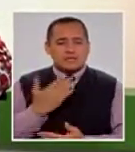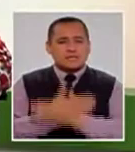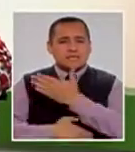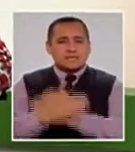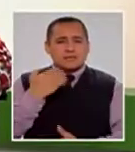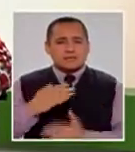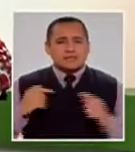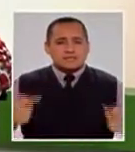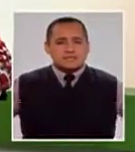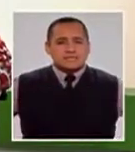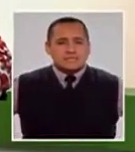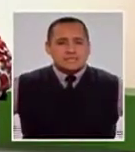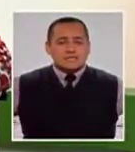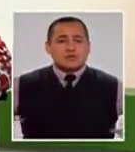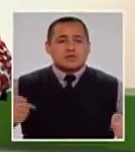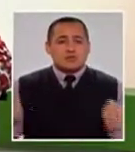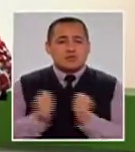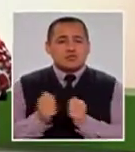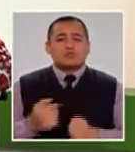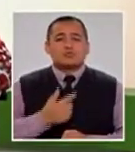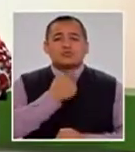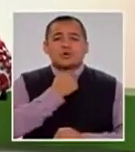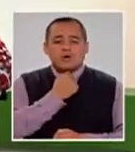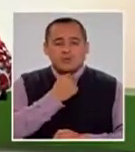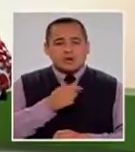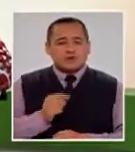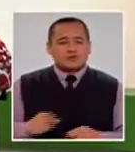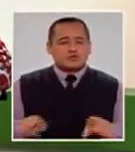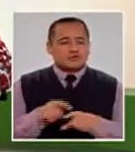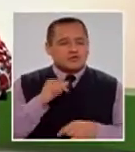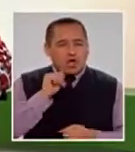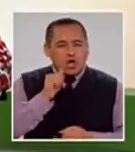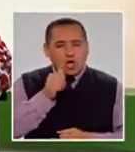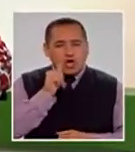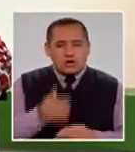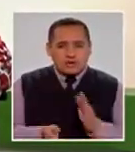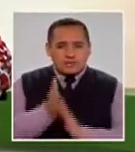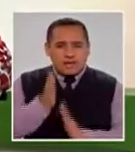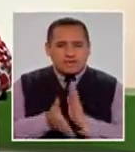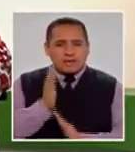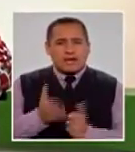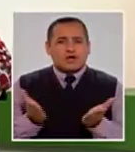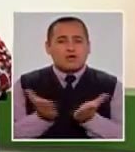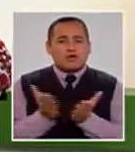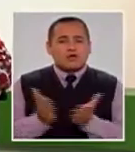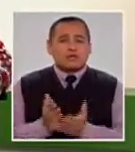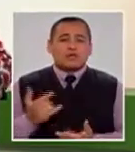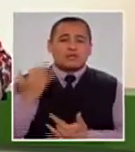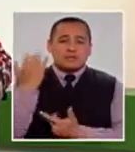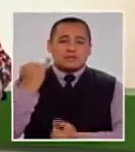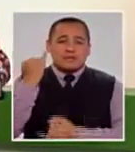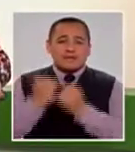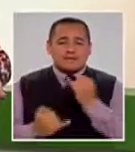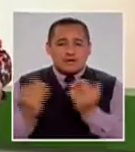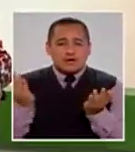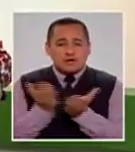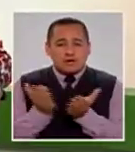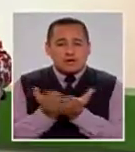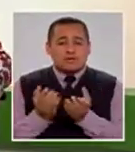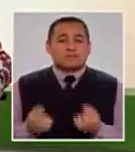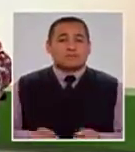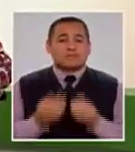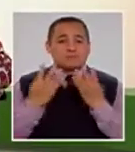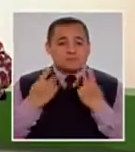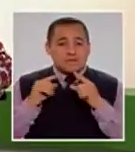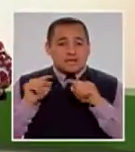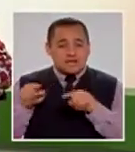discapacidad y está en silla de ruedas. Su abuelo, religiosamente, todos los días lo lleva al colegio y espera hasta que terminen las clases.